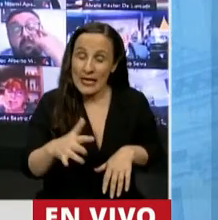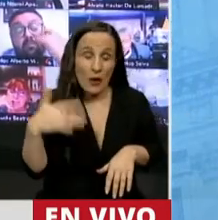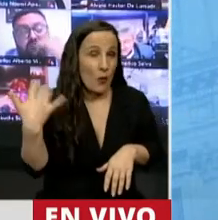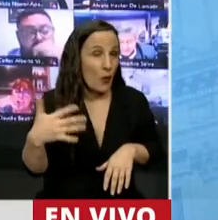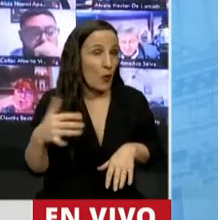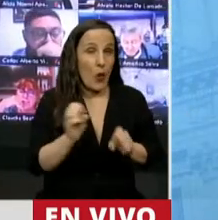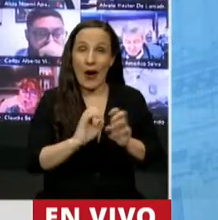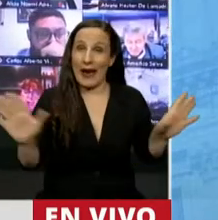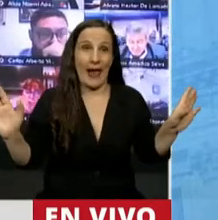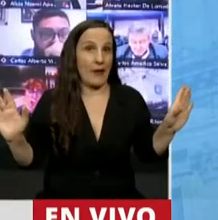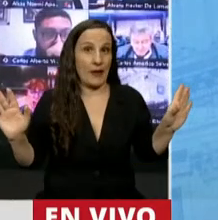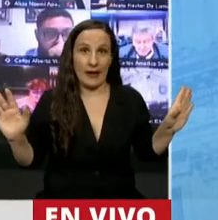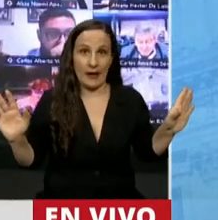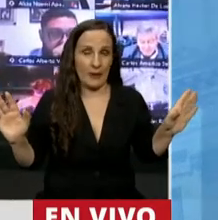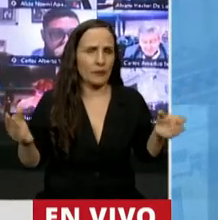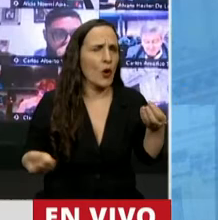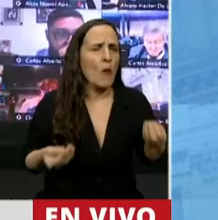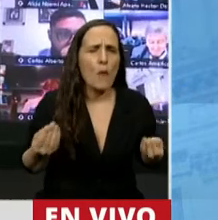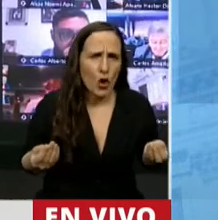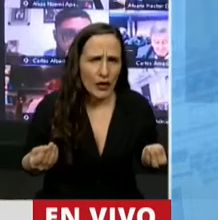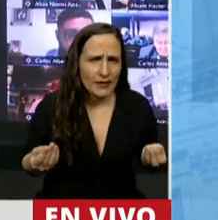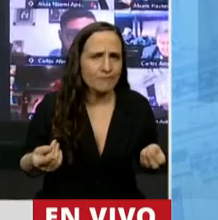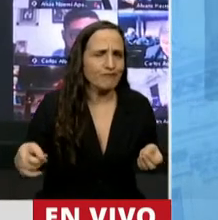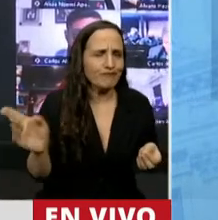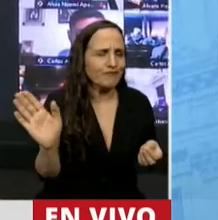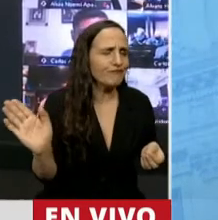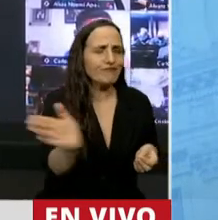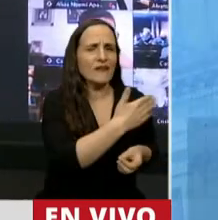todos sabemos que la educación